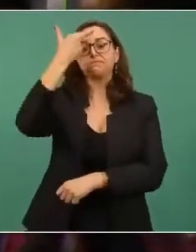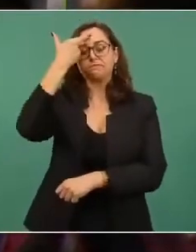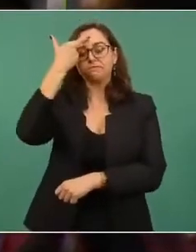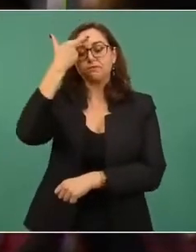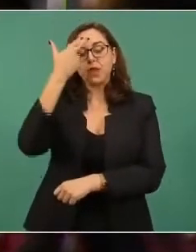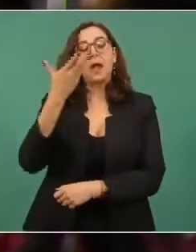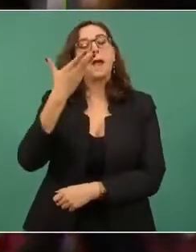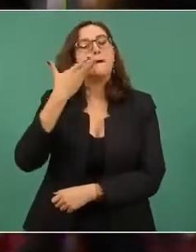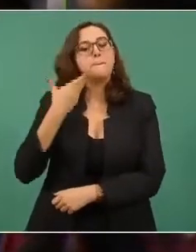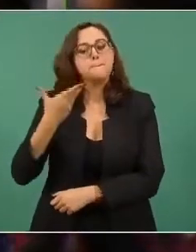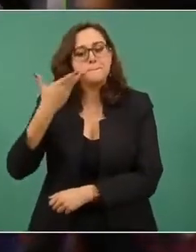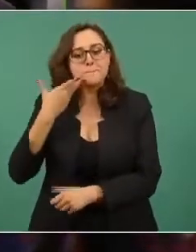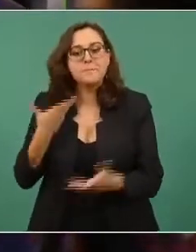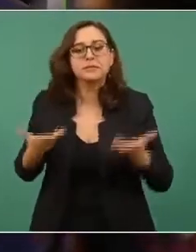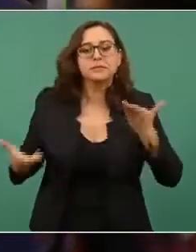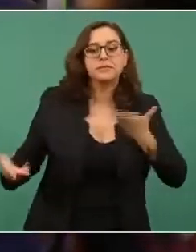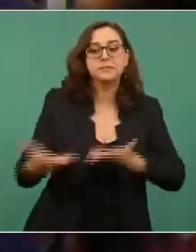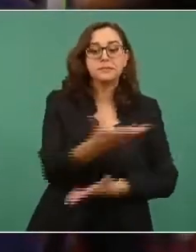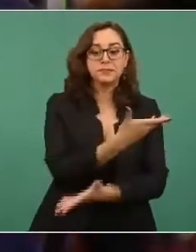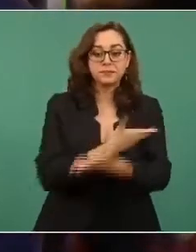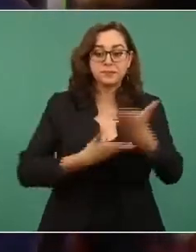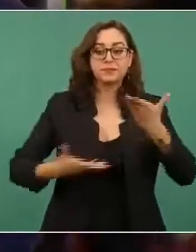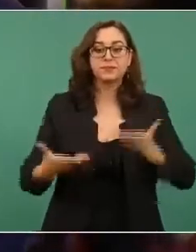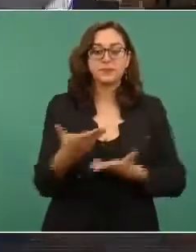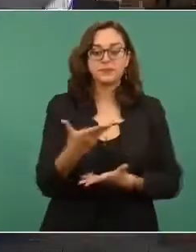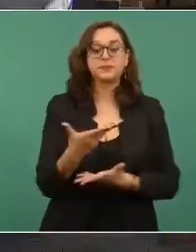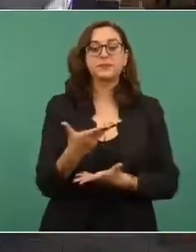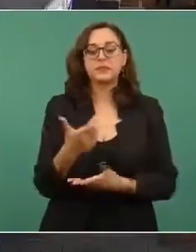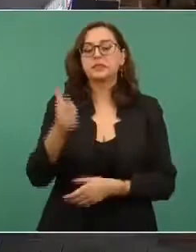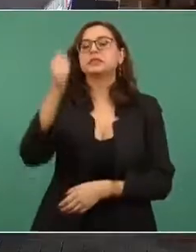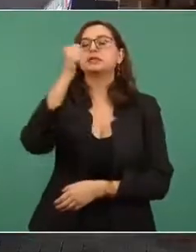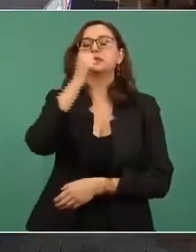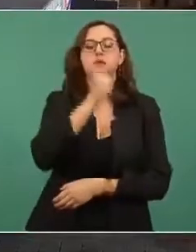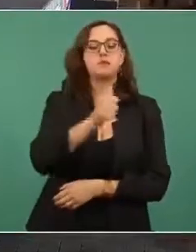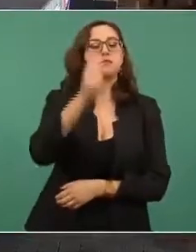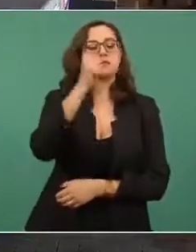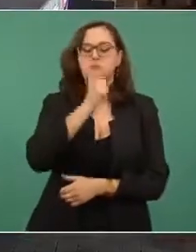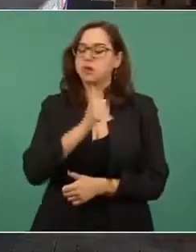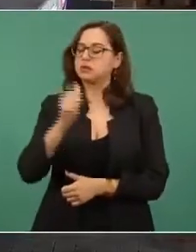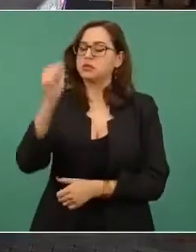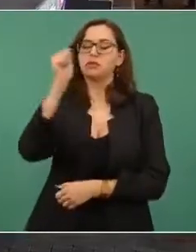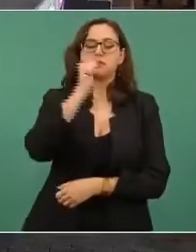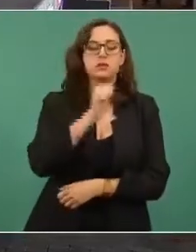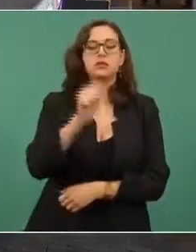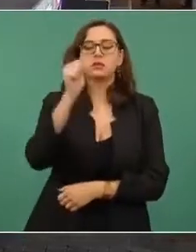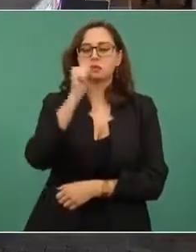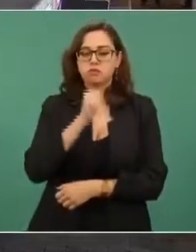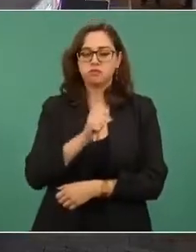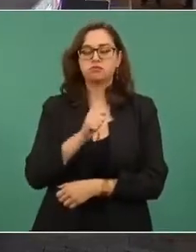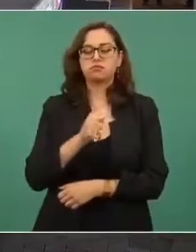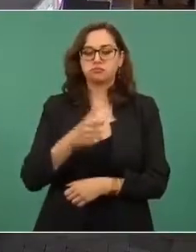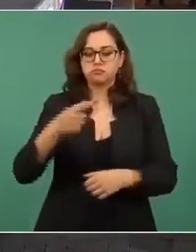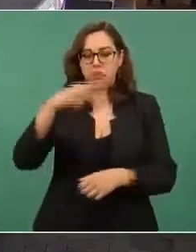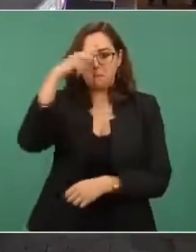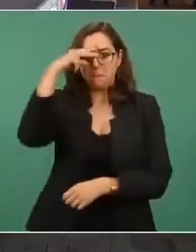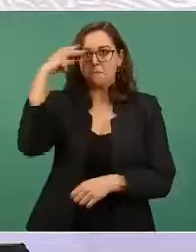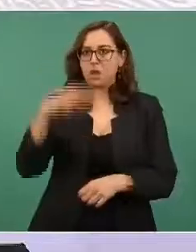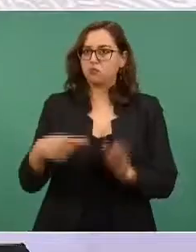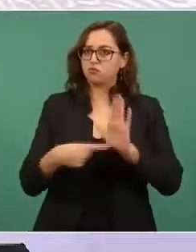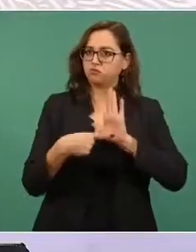nunca dejará de ser nuestro principal distintivo